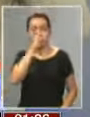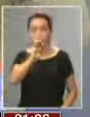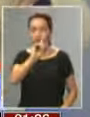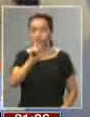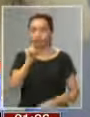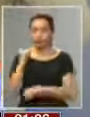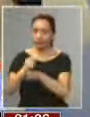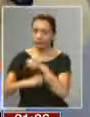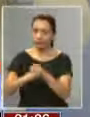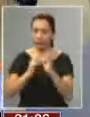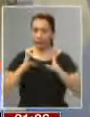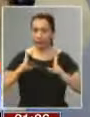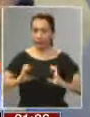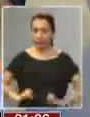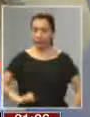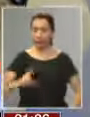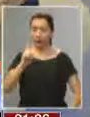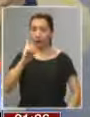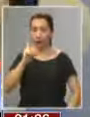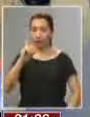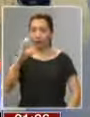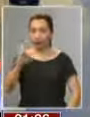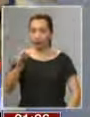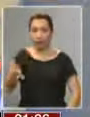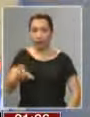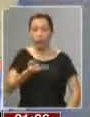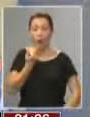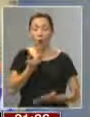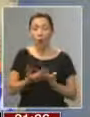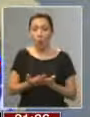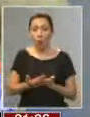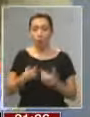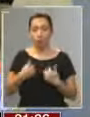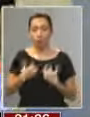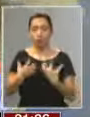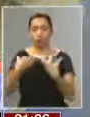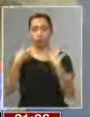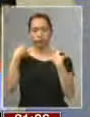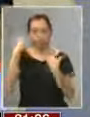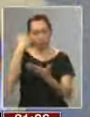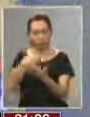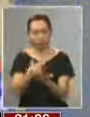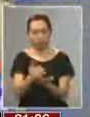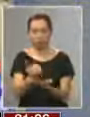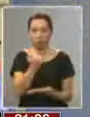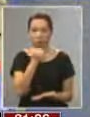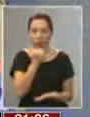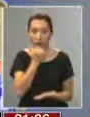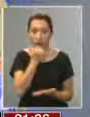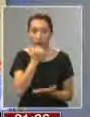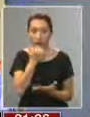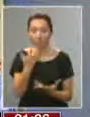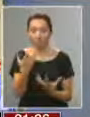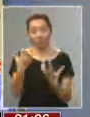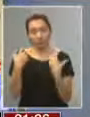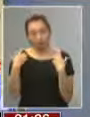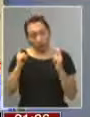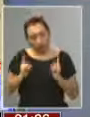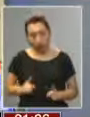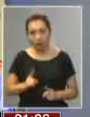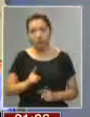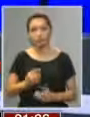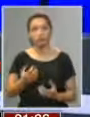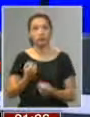tradición ética de la democracia cristiana nos dice que cuando uno lleva a una estrategia equivocada, asume sus costos. Usted